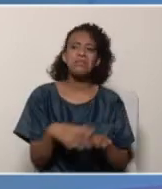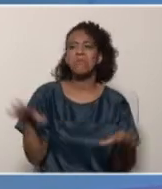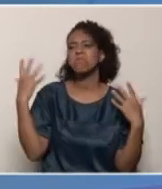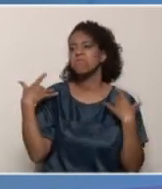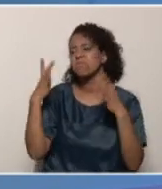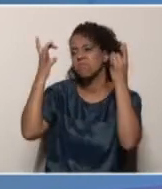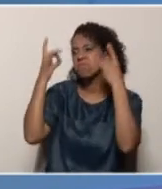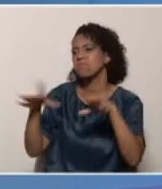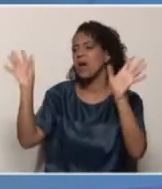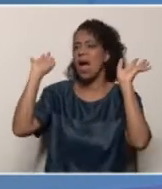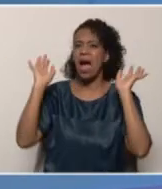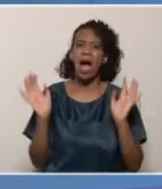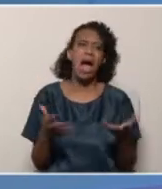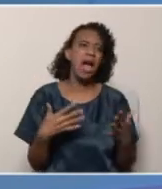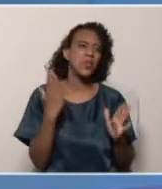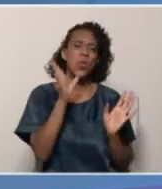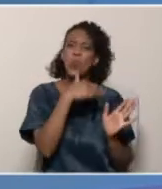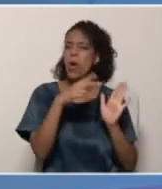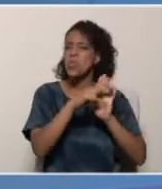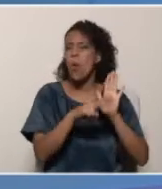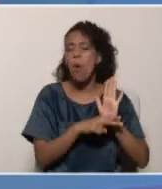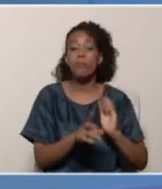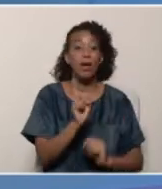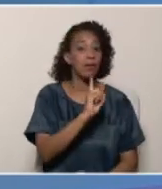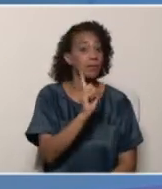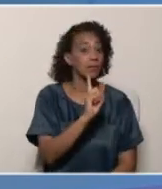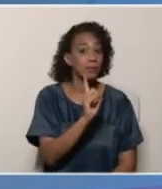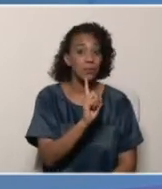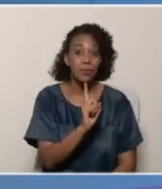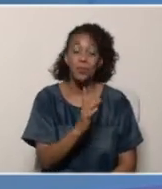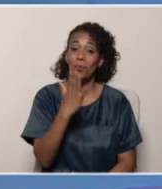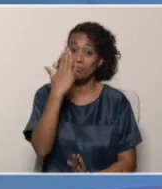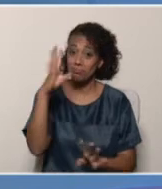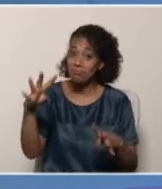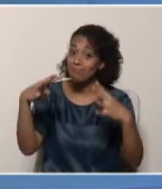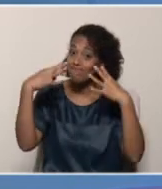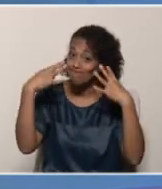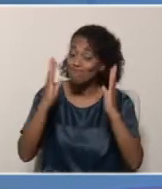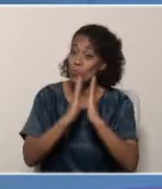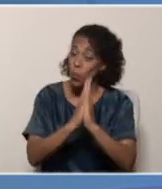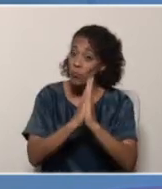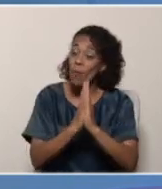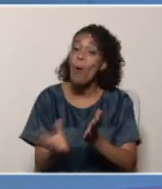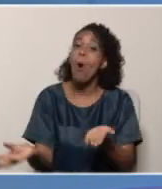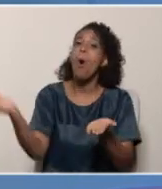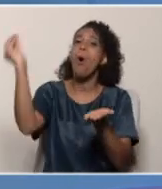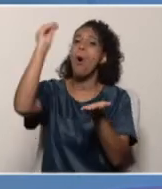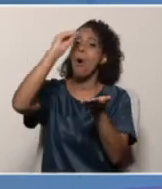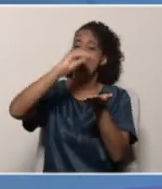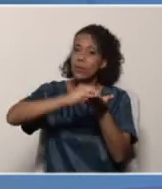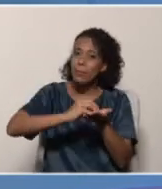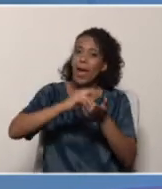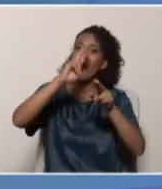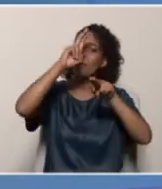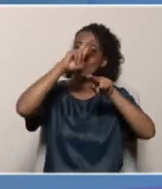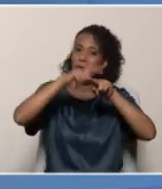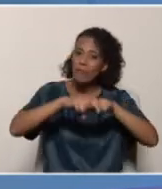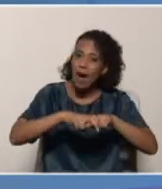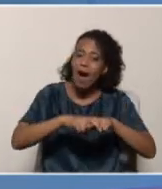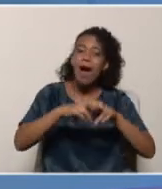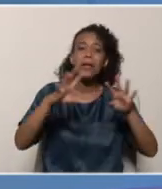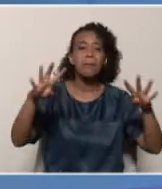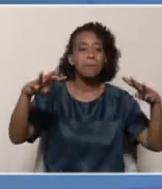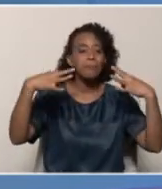dejarlas a un lado. Si bien es cierto, esta vez debemos sentarnos nuevamente con cada uno de los miembros de la